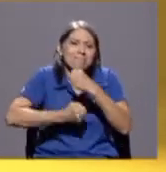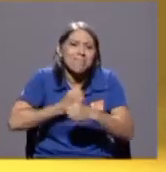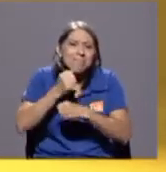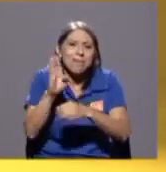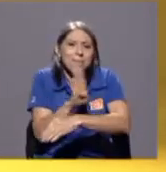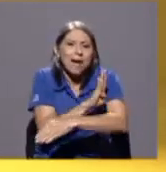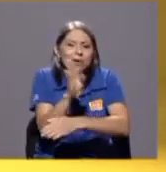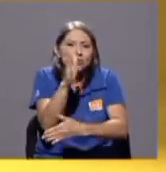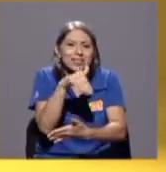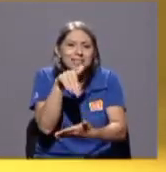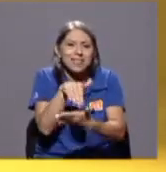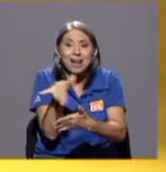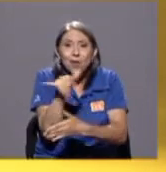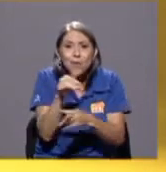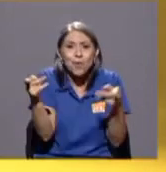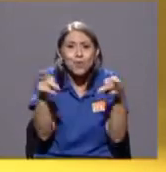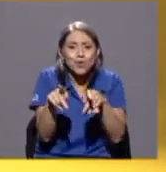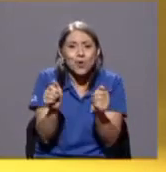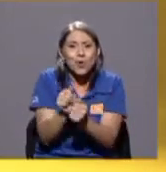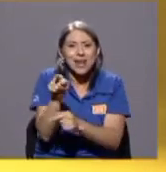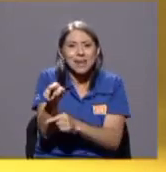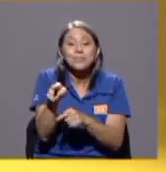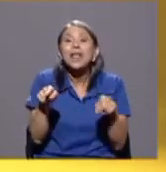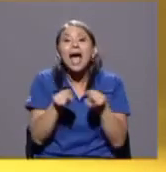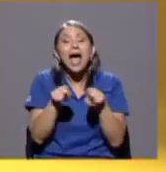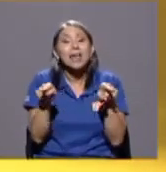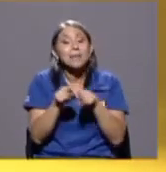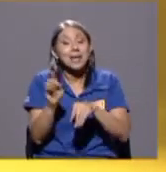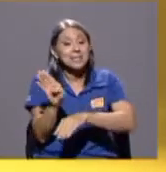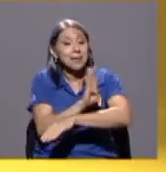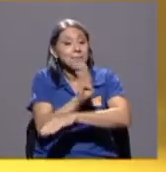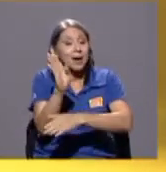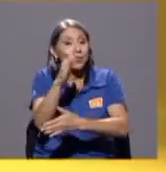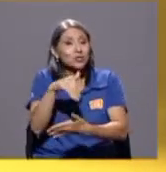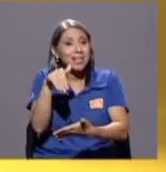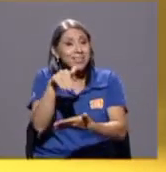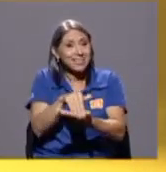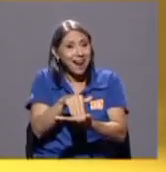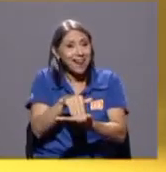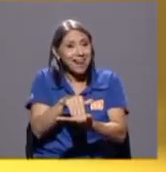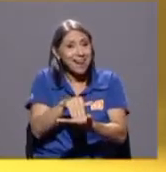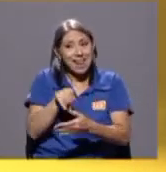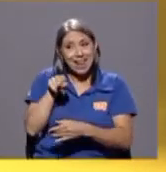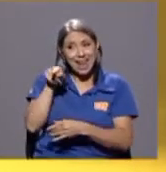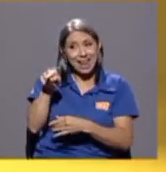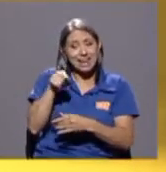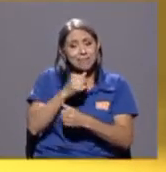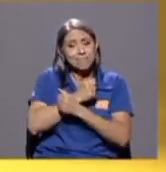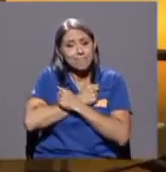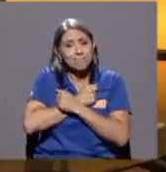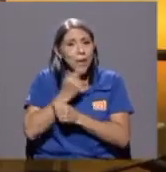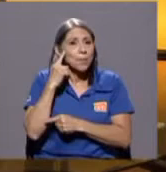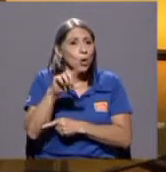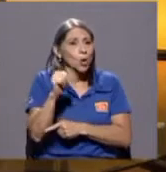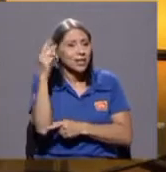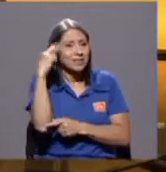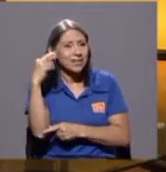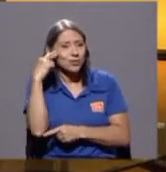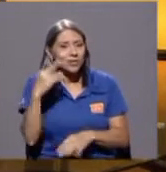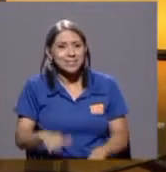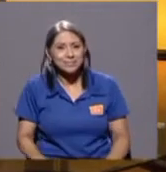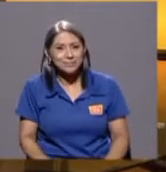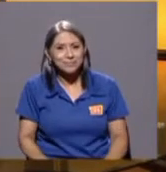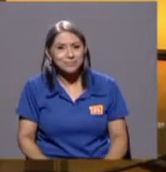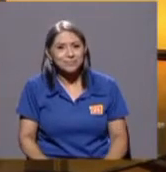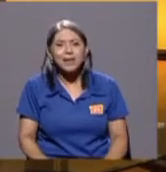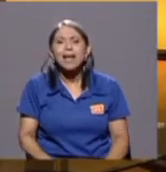además no vamos a hablar de eso el Banco Central era para él entrañable por otras razones cómo fue esa experiencia